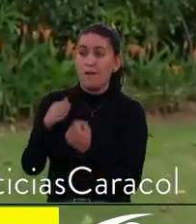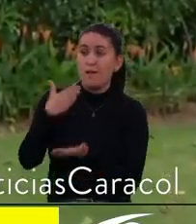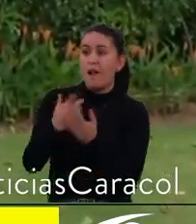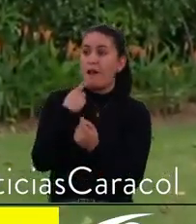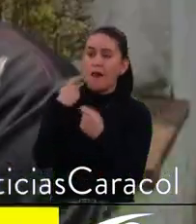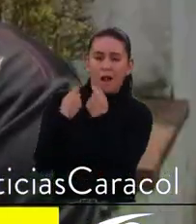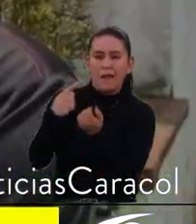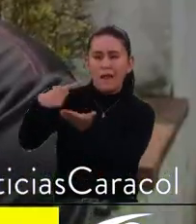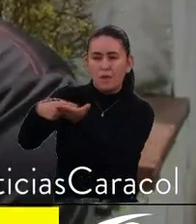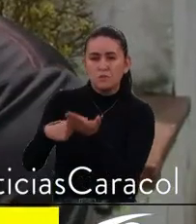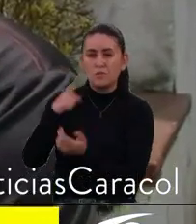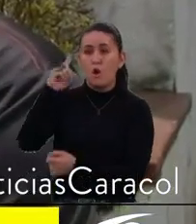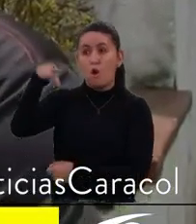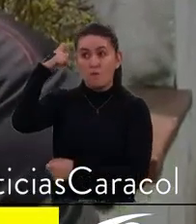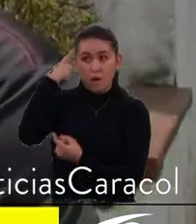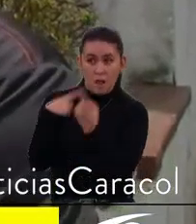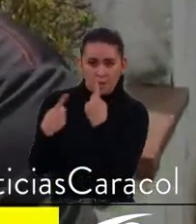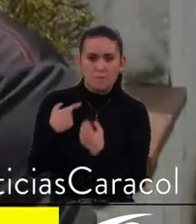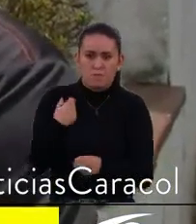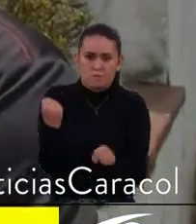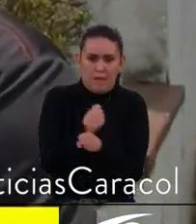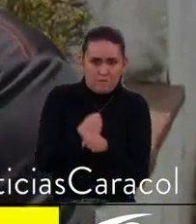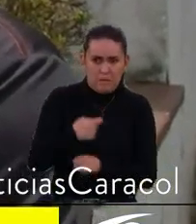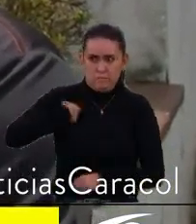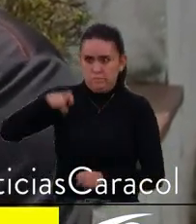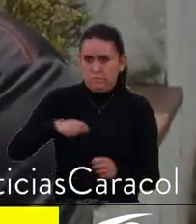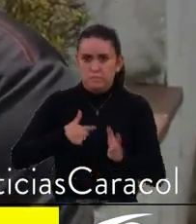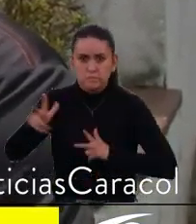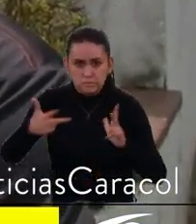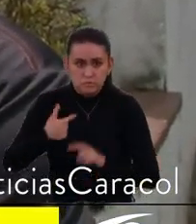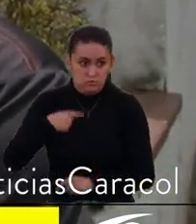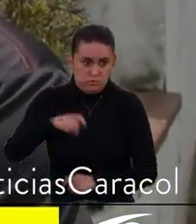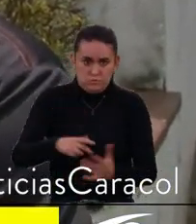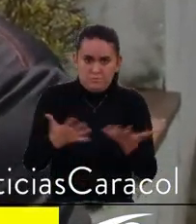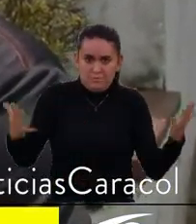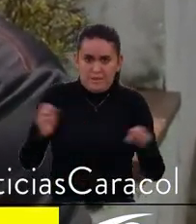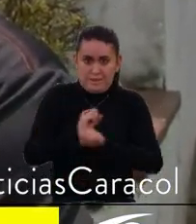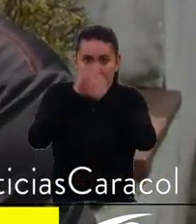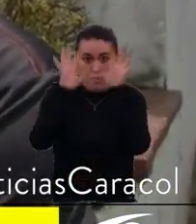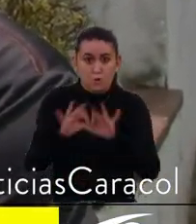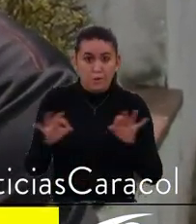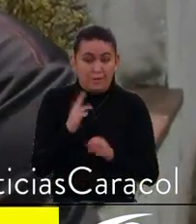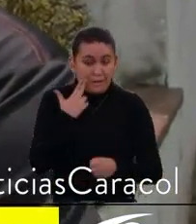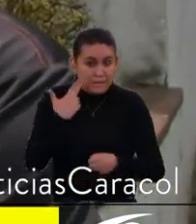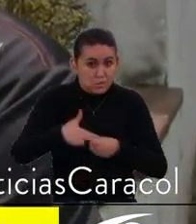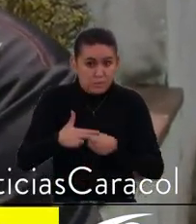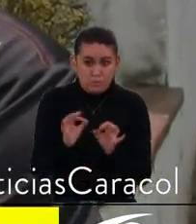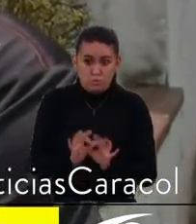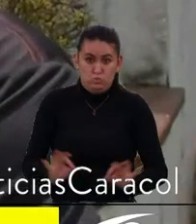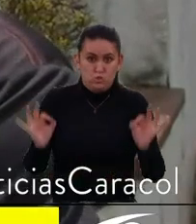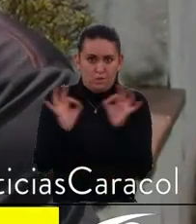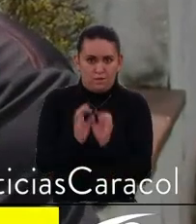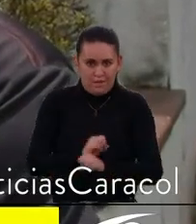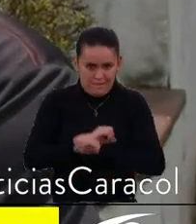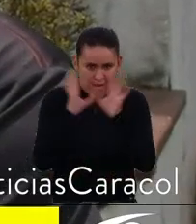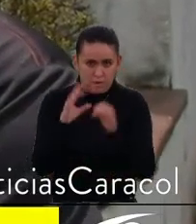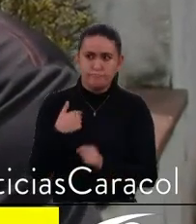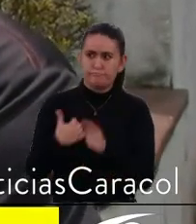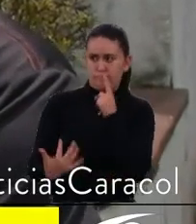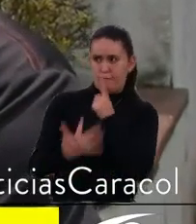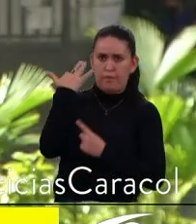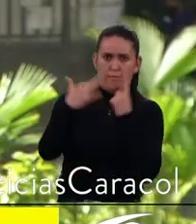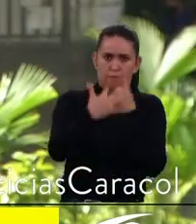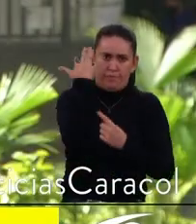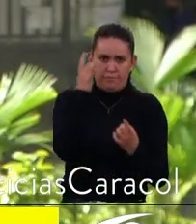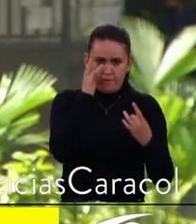seguir en lo sucesivo. Para el trabajo, para desmovilizarse, para todos le necesita uno la gasolina, entonces estamos perjudicados por todos